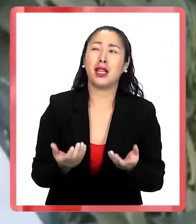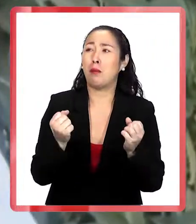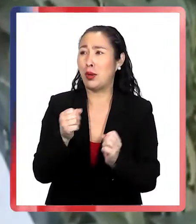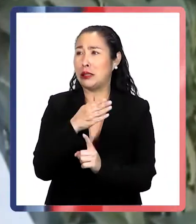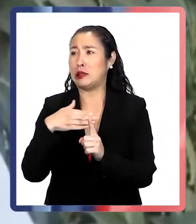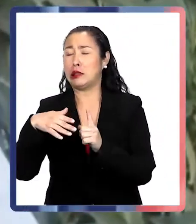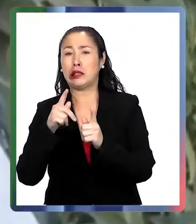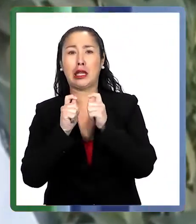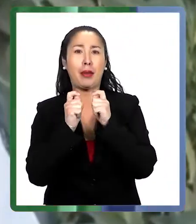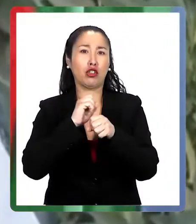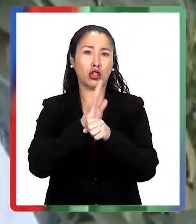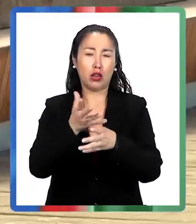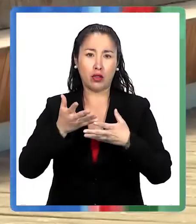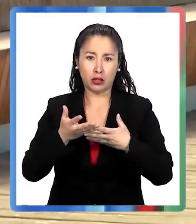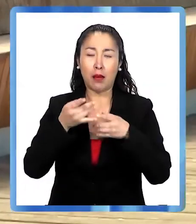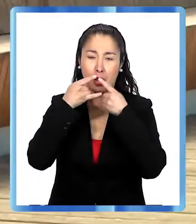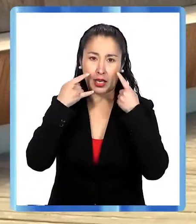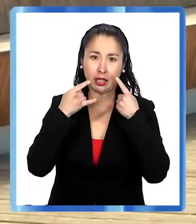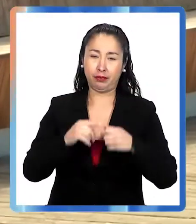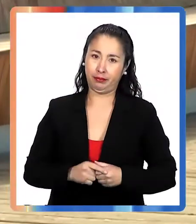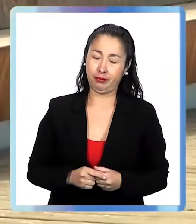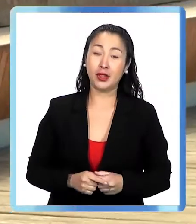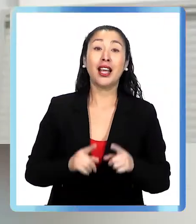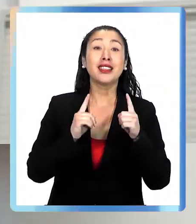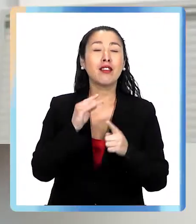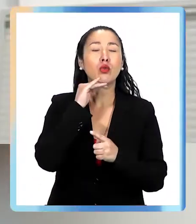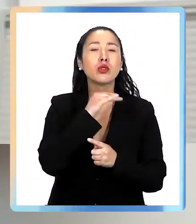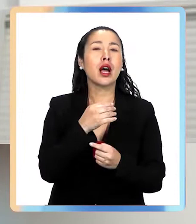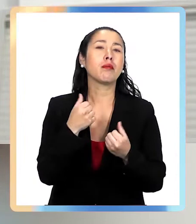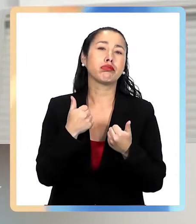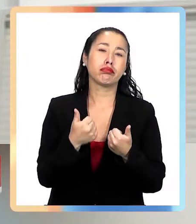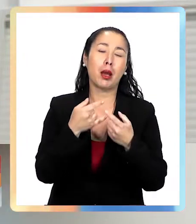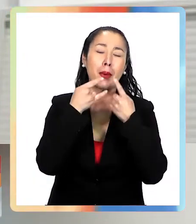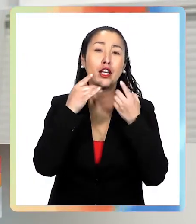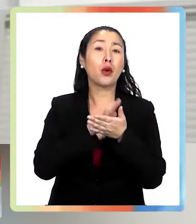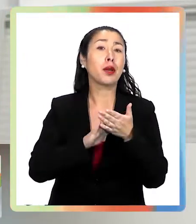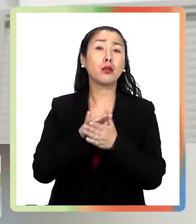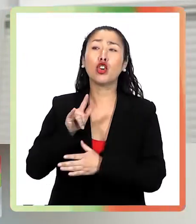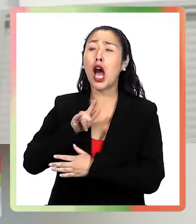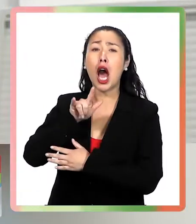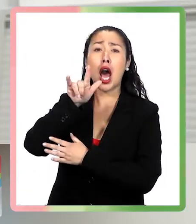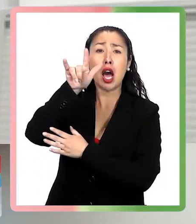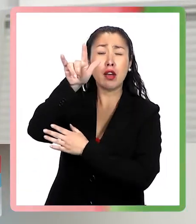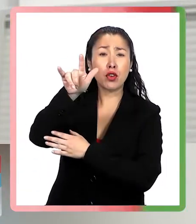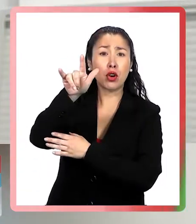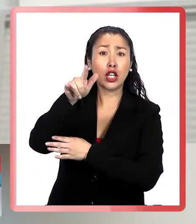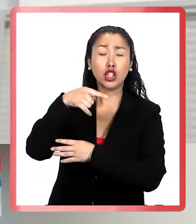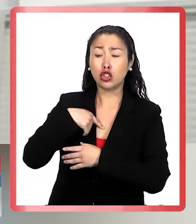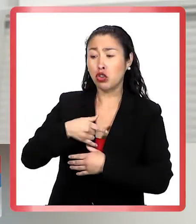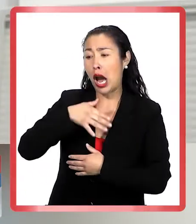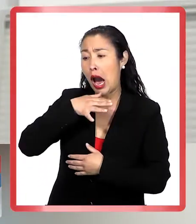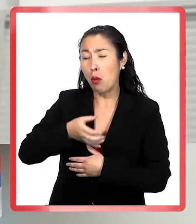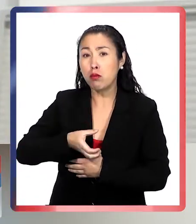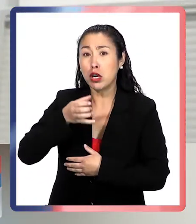pueden darse condiciones de contagio. Optimizar el uso de la mascarilla. Y puedo dar un ejemplo, por ejemplo, si yo voy en un avión, a